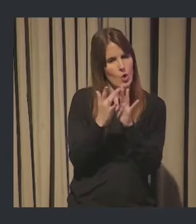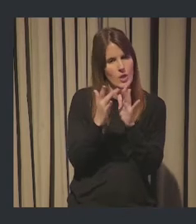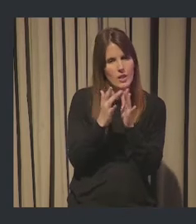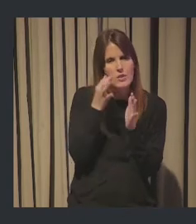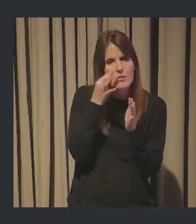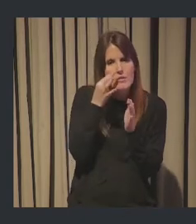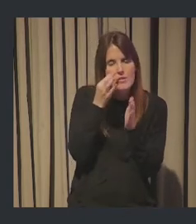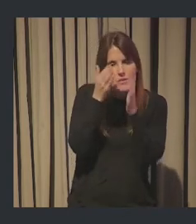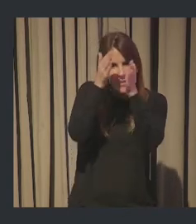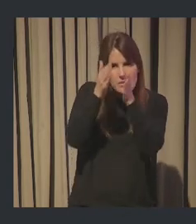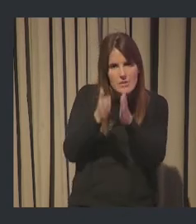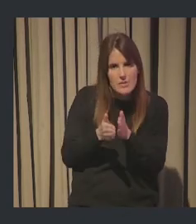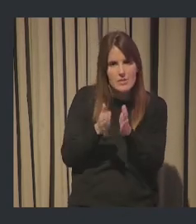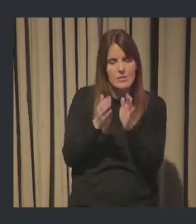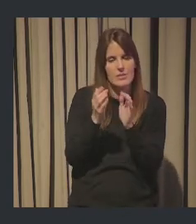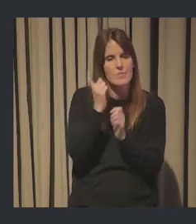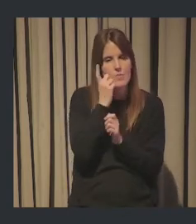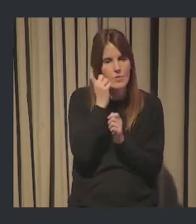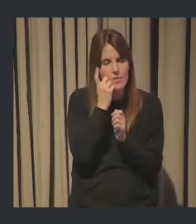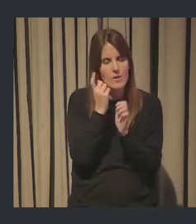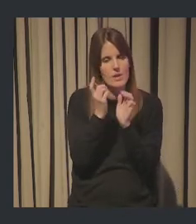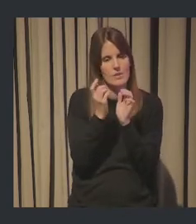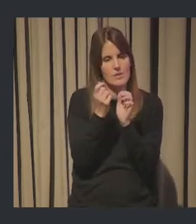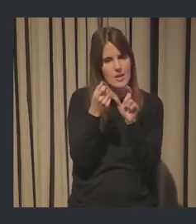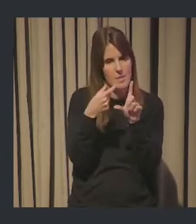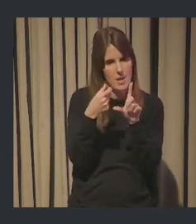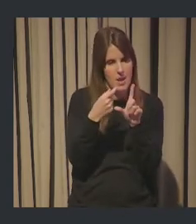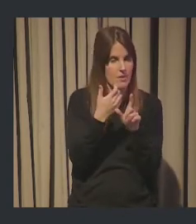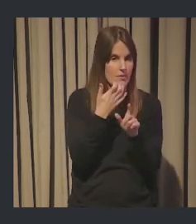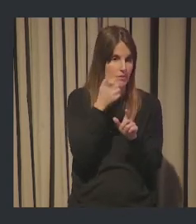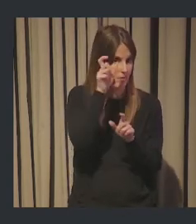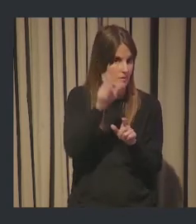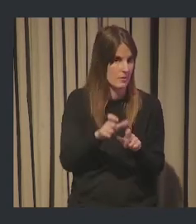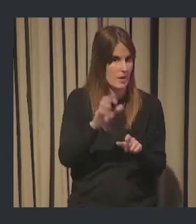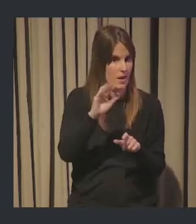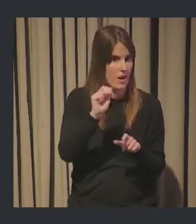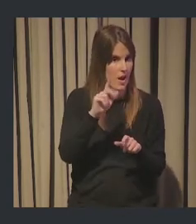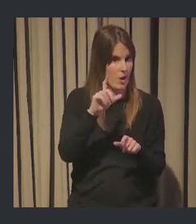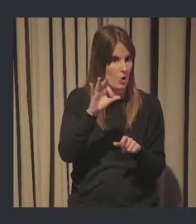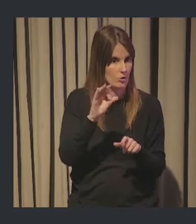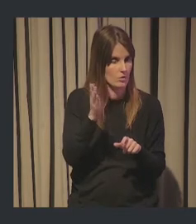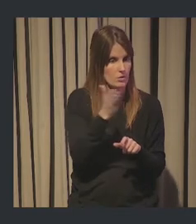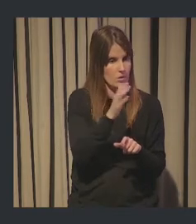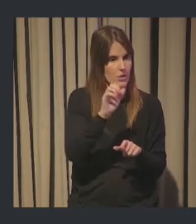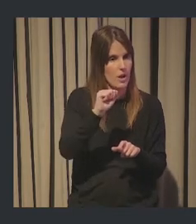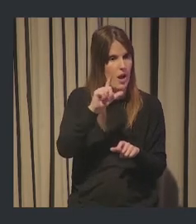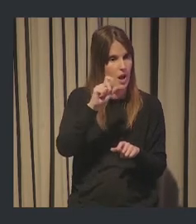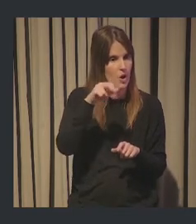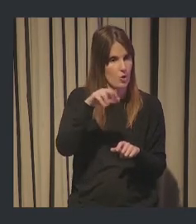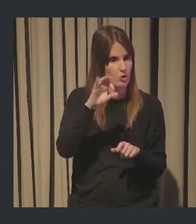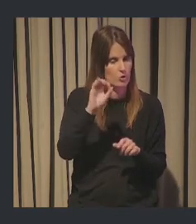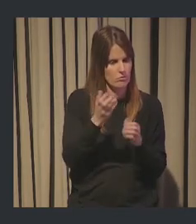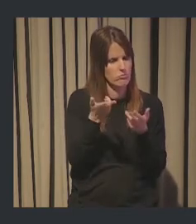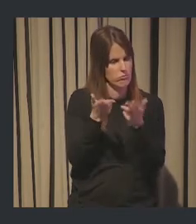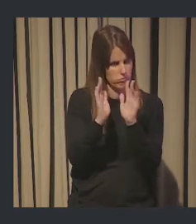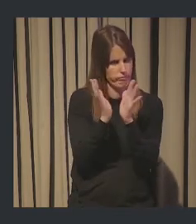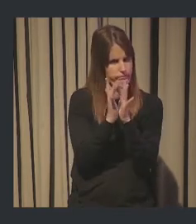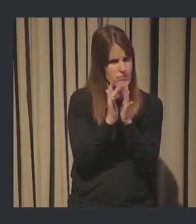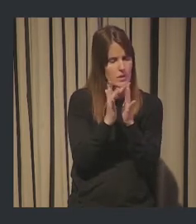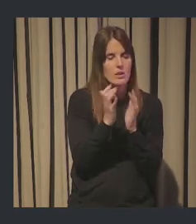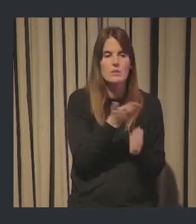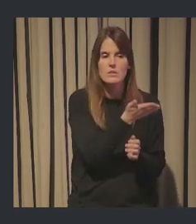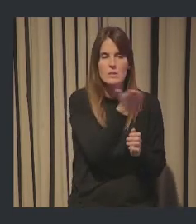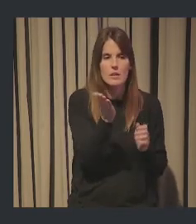y con un email. En este caso hablar con Carlos Alonso. La idea, y esto obviamente está autorizado, es que podáis hablar con ellos si tenéis